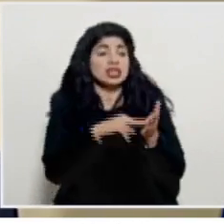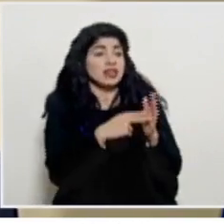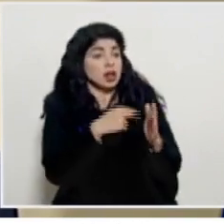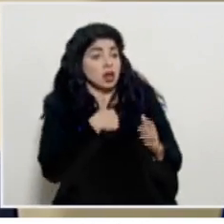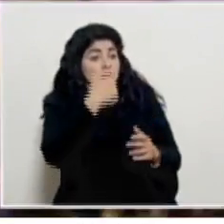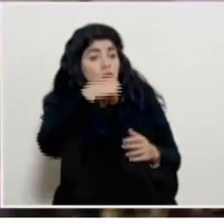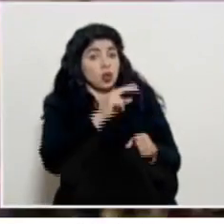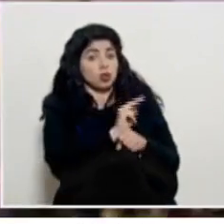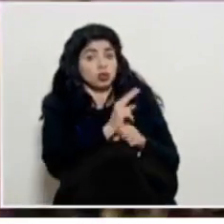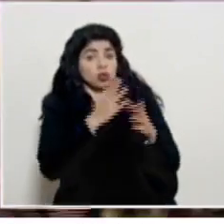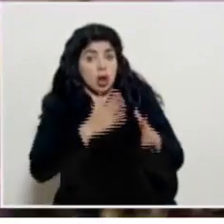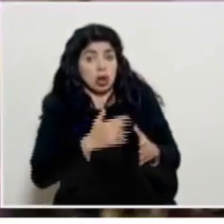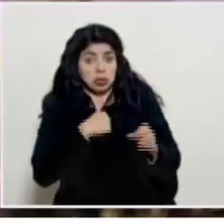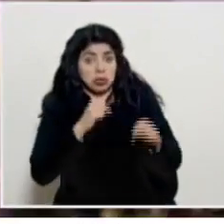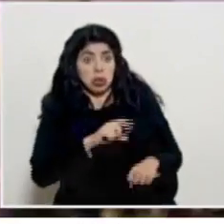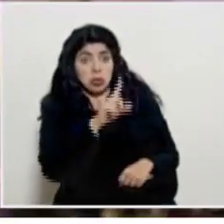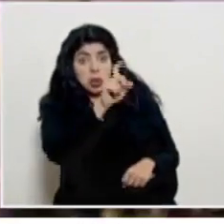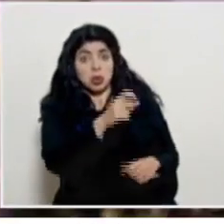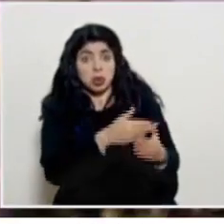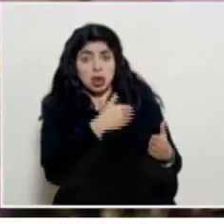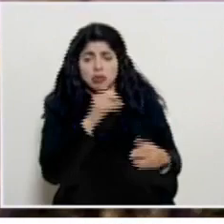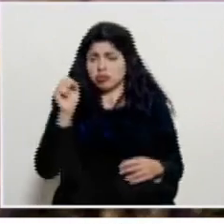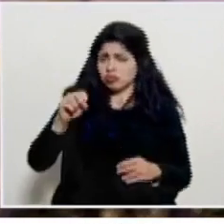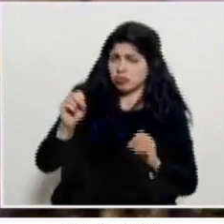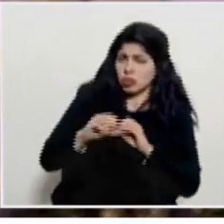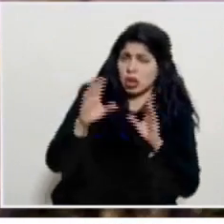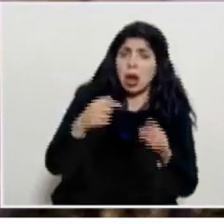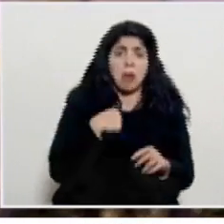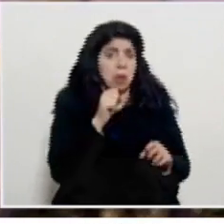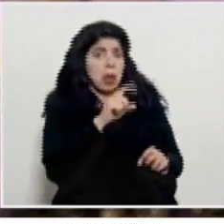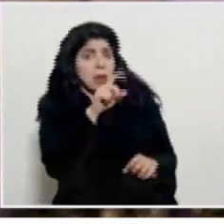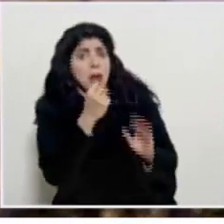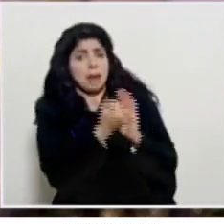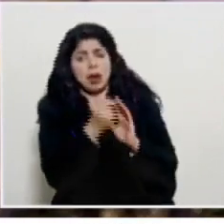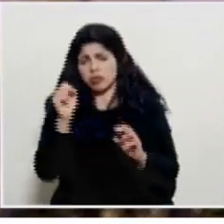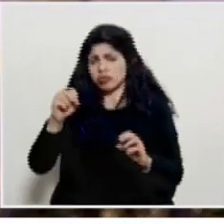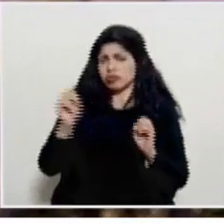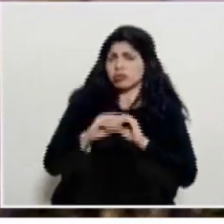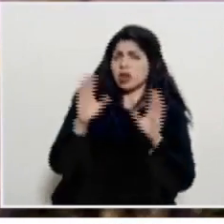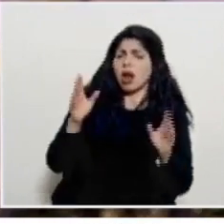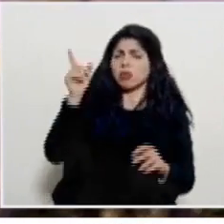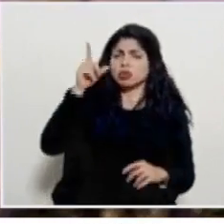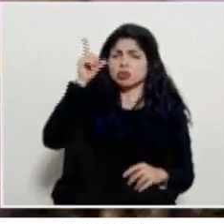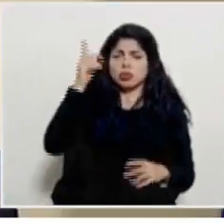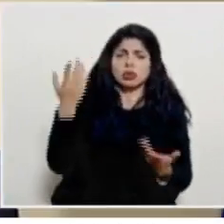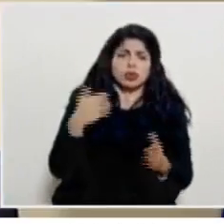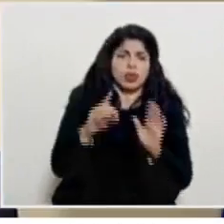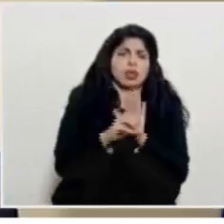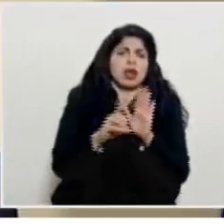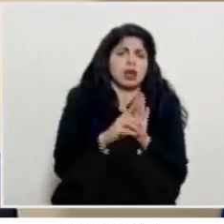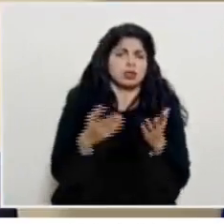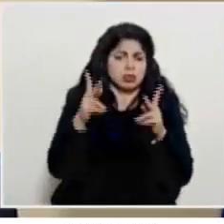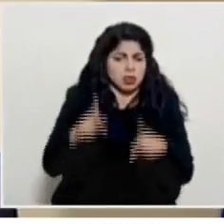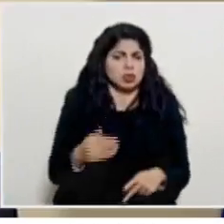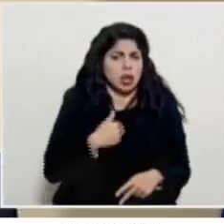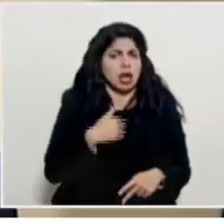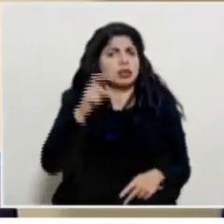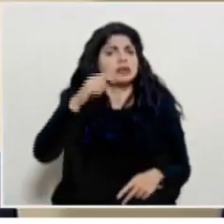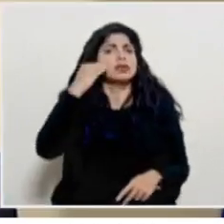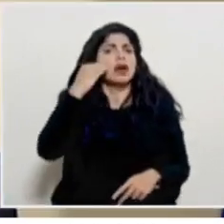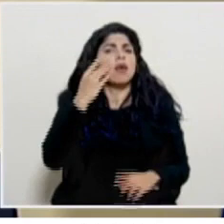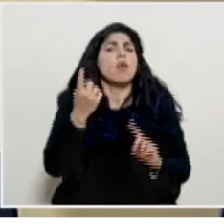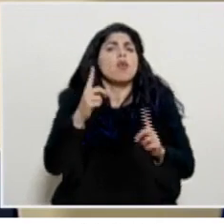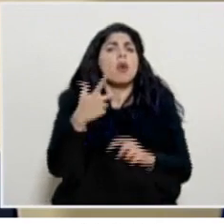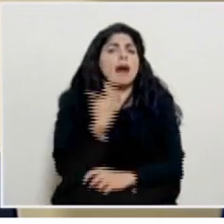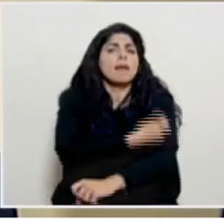asegurado puede consultar previamente cuál es la marca de la vacuna sí sí por supuesto por supuesto es un derecho también que tiene la gente de saber cuál